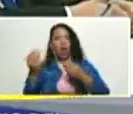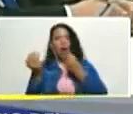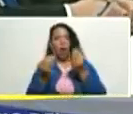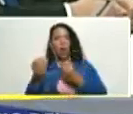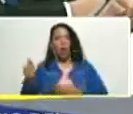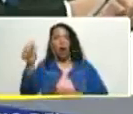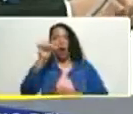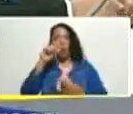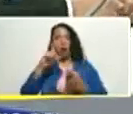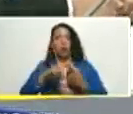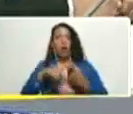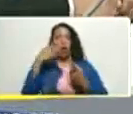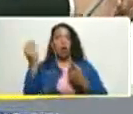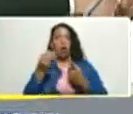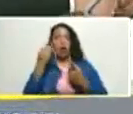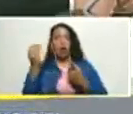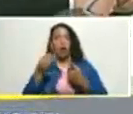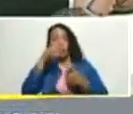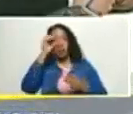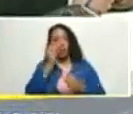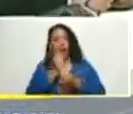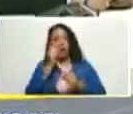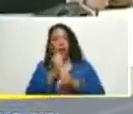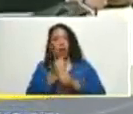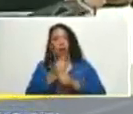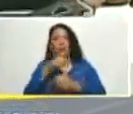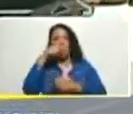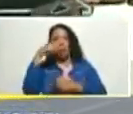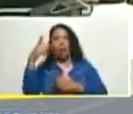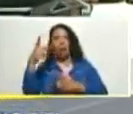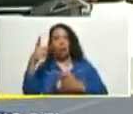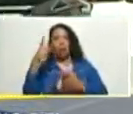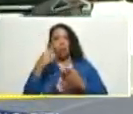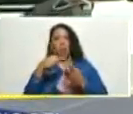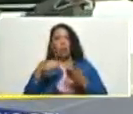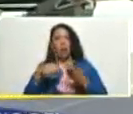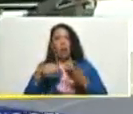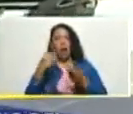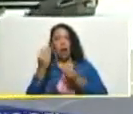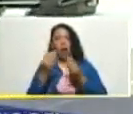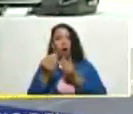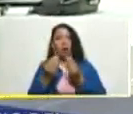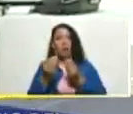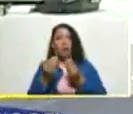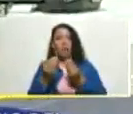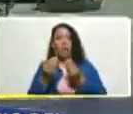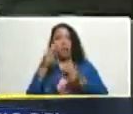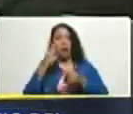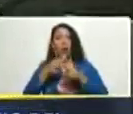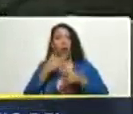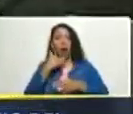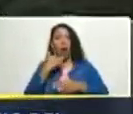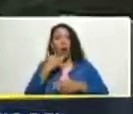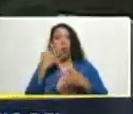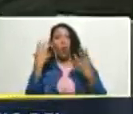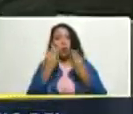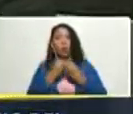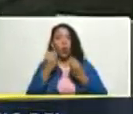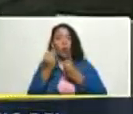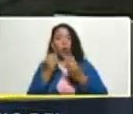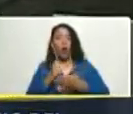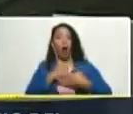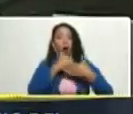en temas como gestión integral de basura en temas como gestión de riesgos junto con el ejecutivo nacional para ver en que podemos ayudar